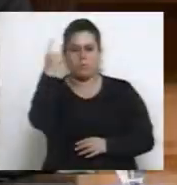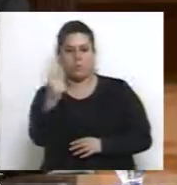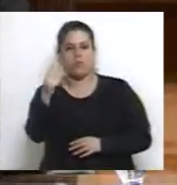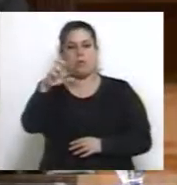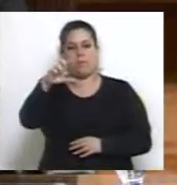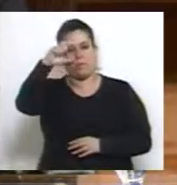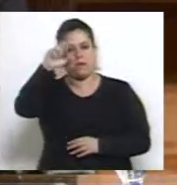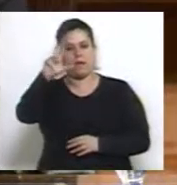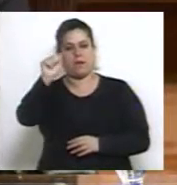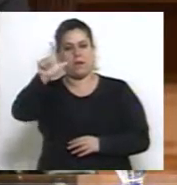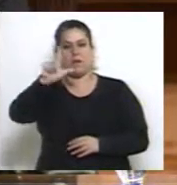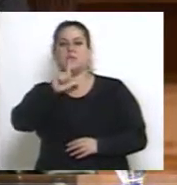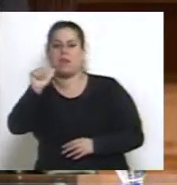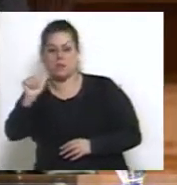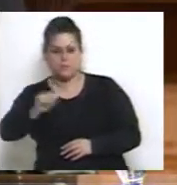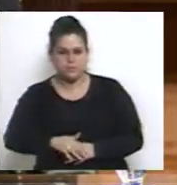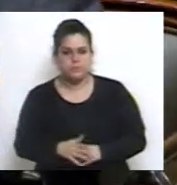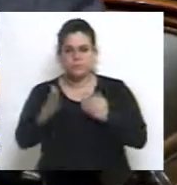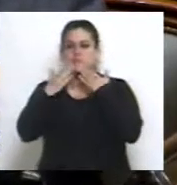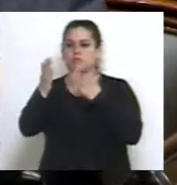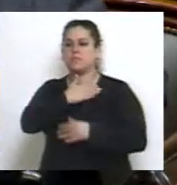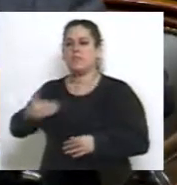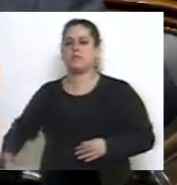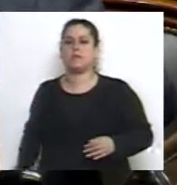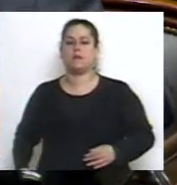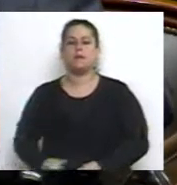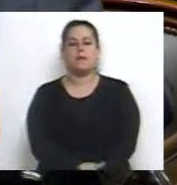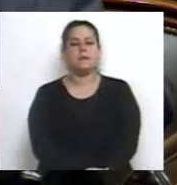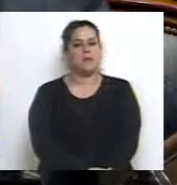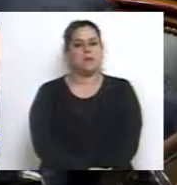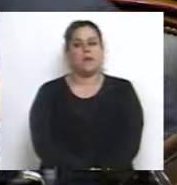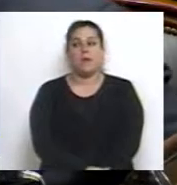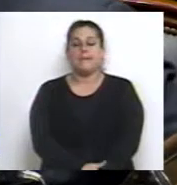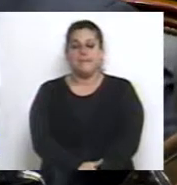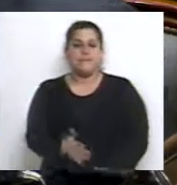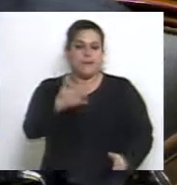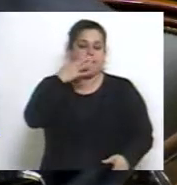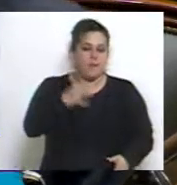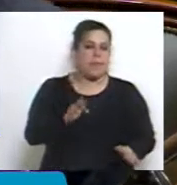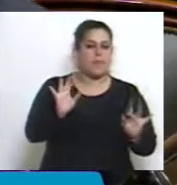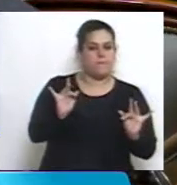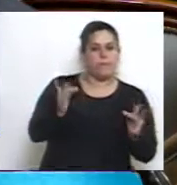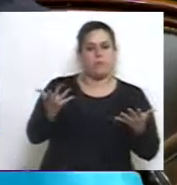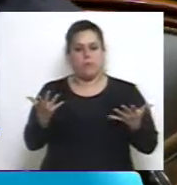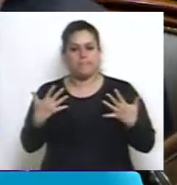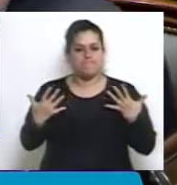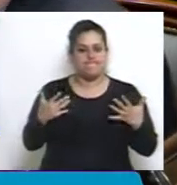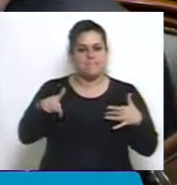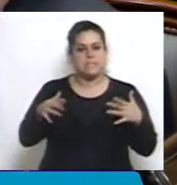Gracias Presidenta, sinceramente cuesta mucho atravesar esta sesión